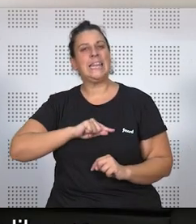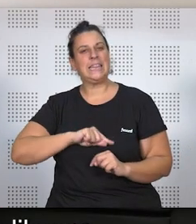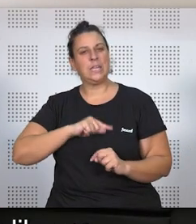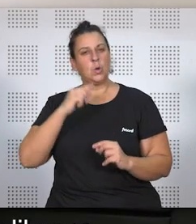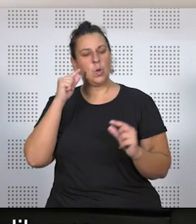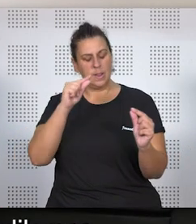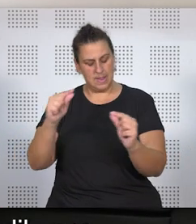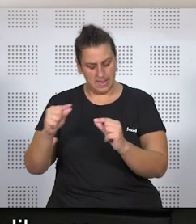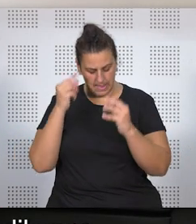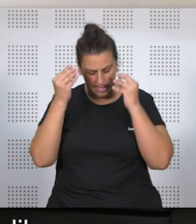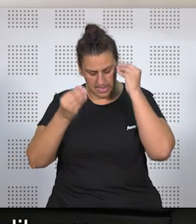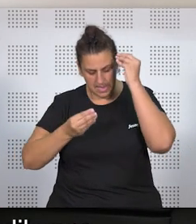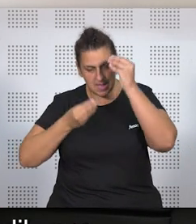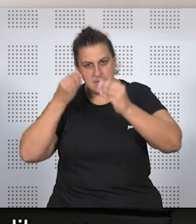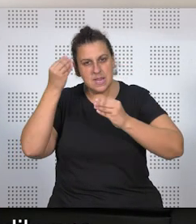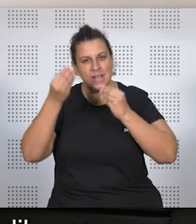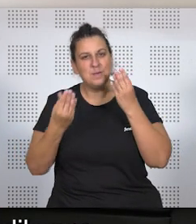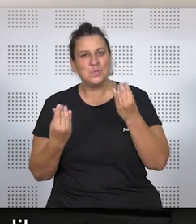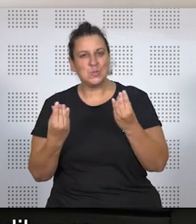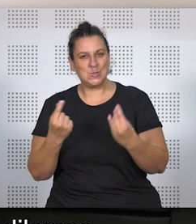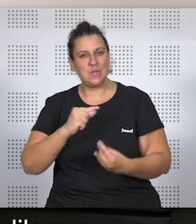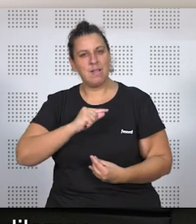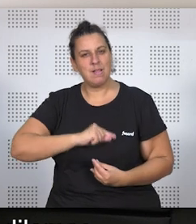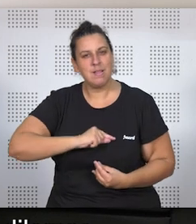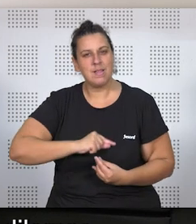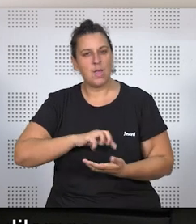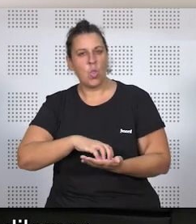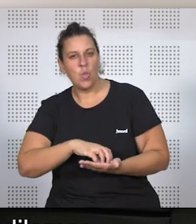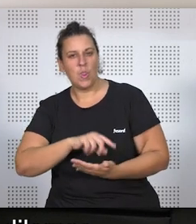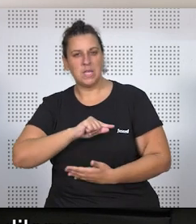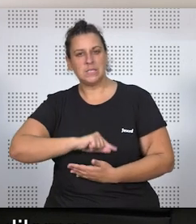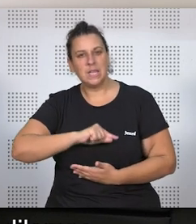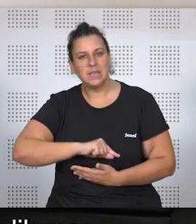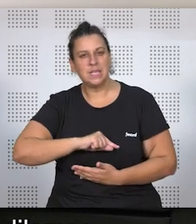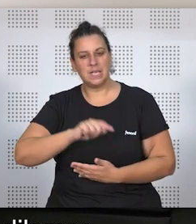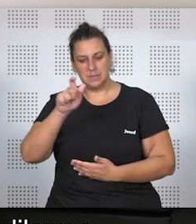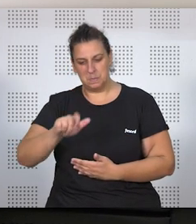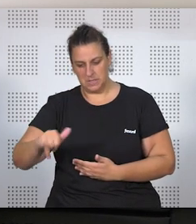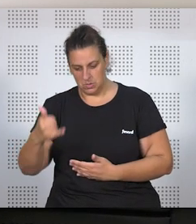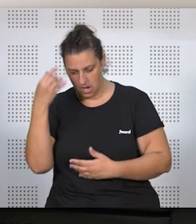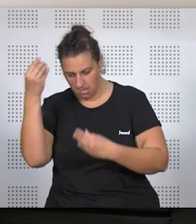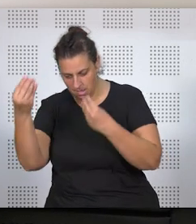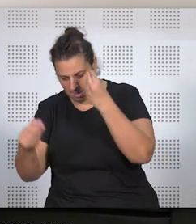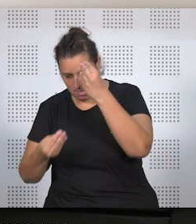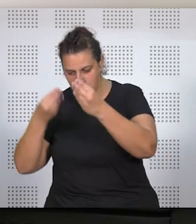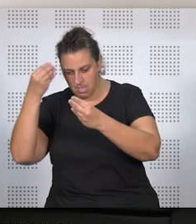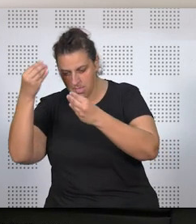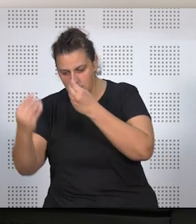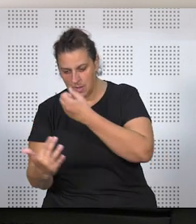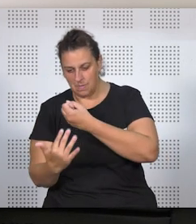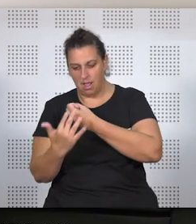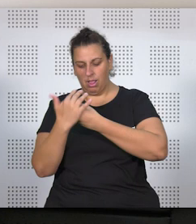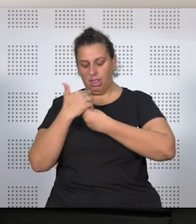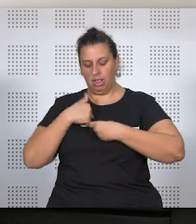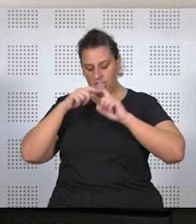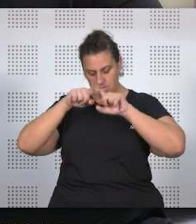creo que esa es la parte bonita también, que establece los dilemas éticos de los personajes, que se trasladan a los espectadores, y nos permiten reflexionar sobre